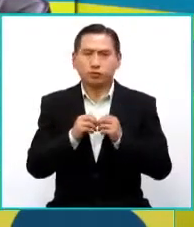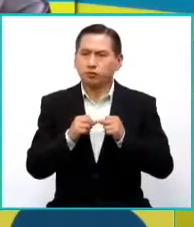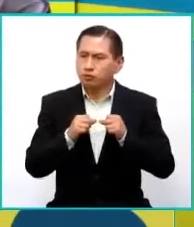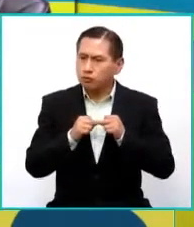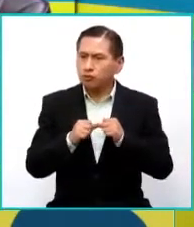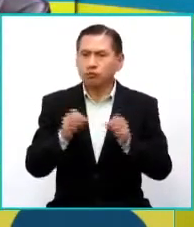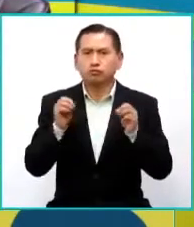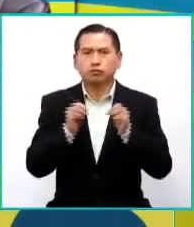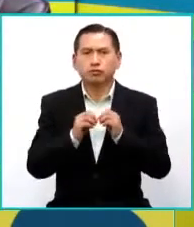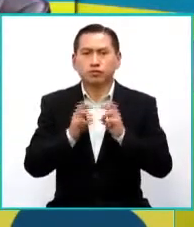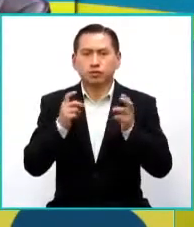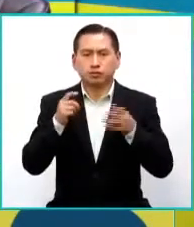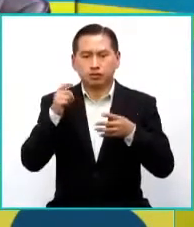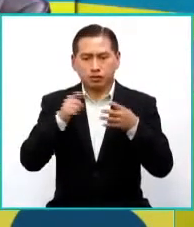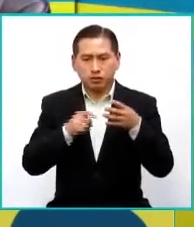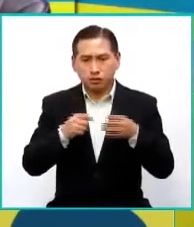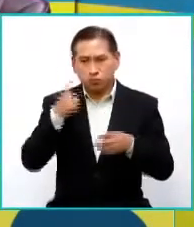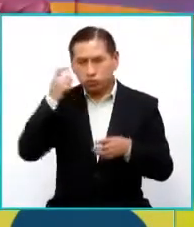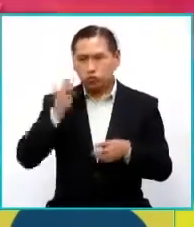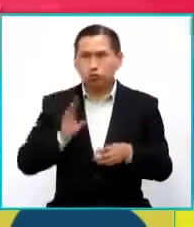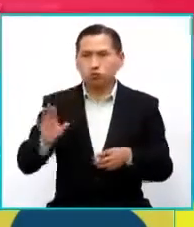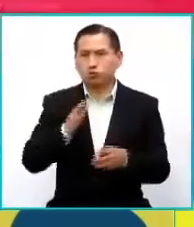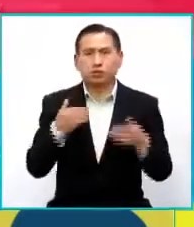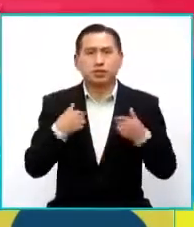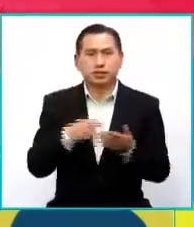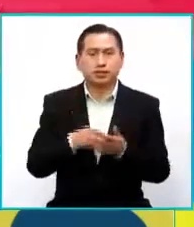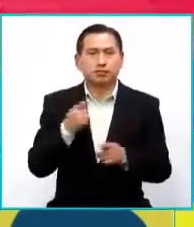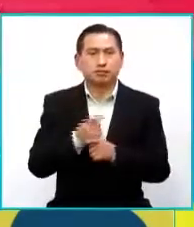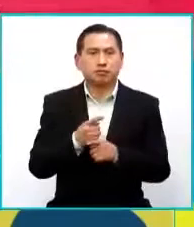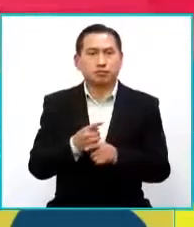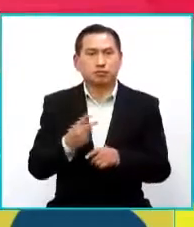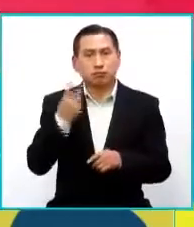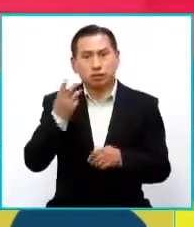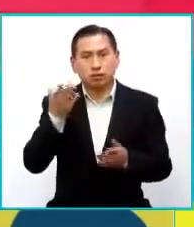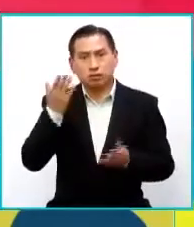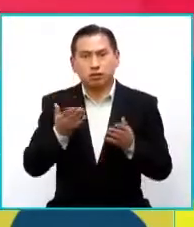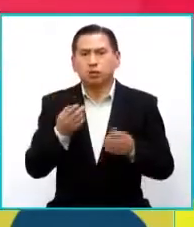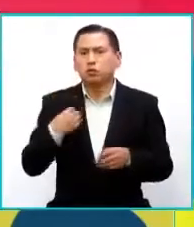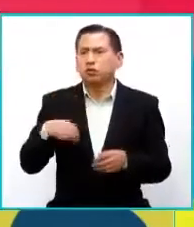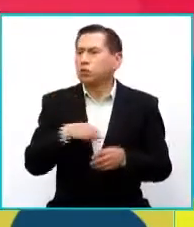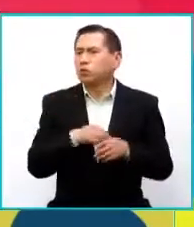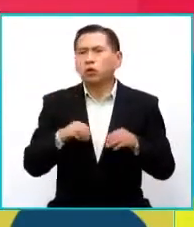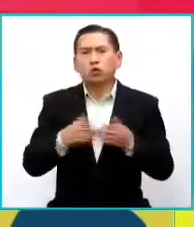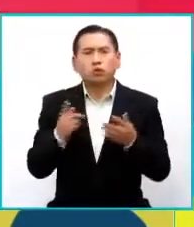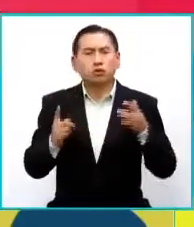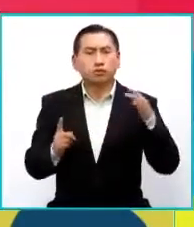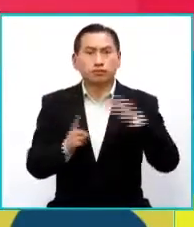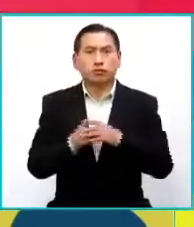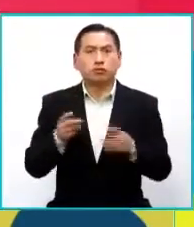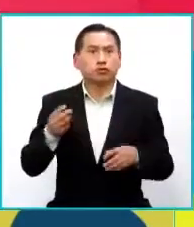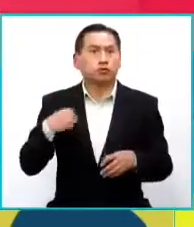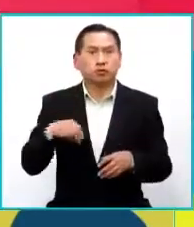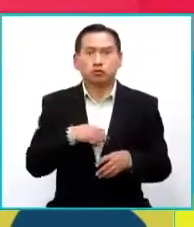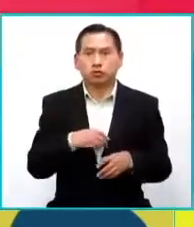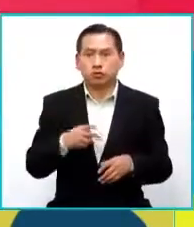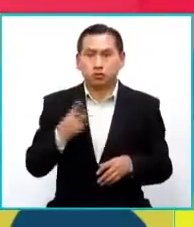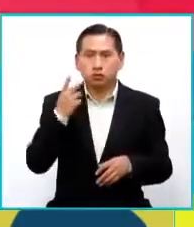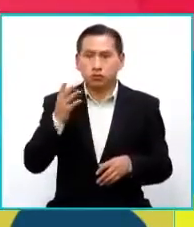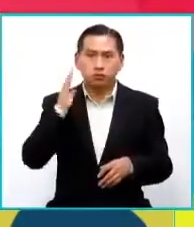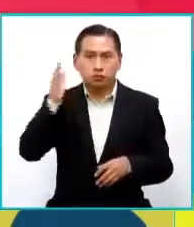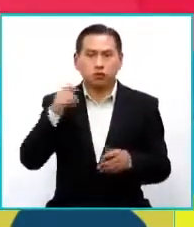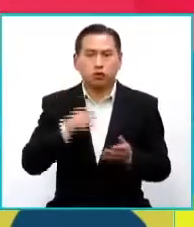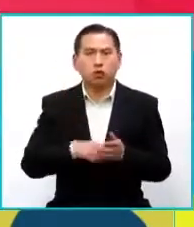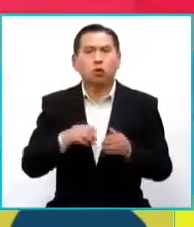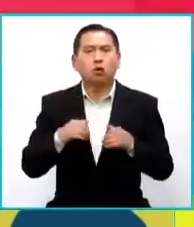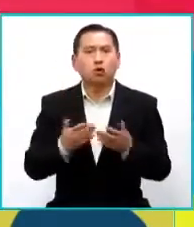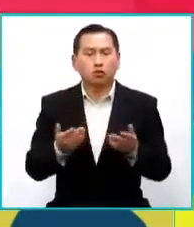hablando sobre los sueños que tenemos, ¿no? Para ver cómo los vamos a generar, cómo los vamos a ir viendo de aquí al futuro,